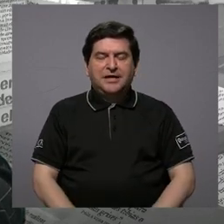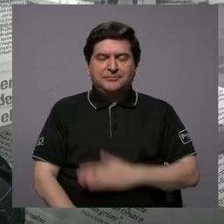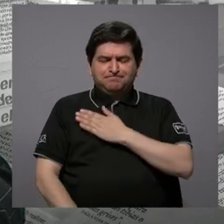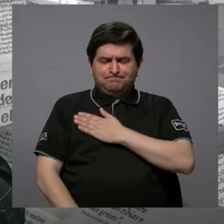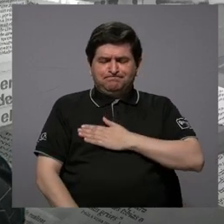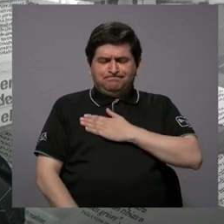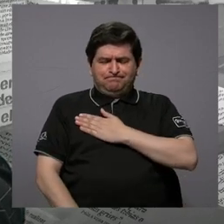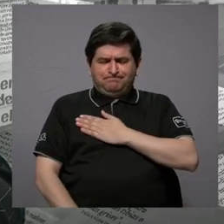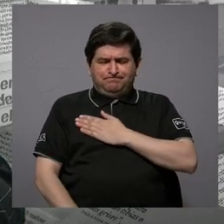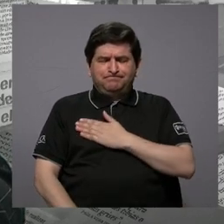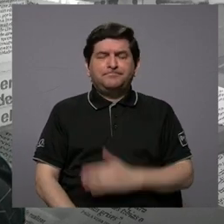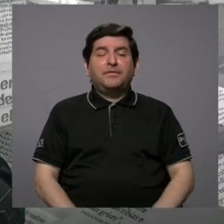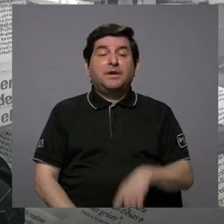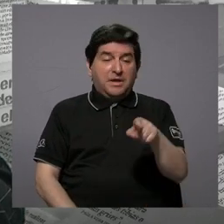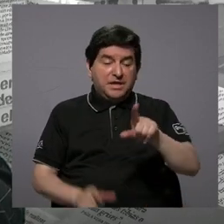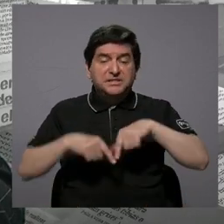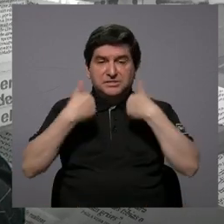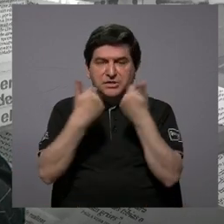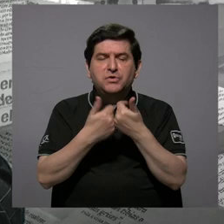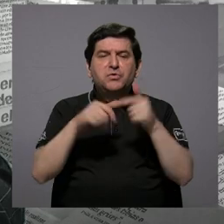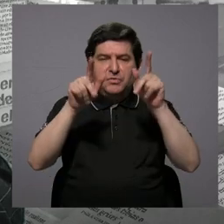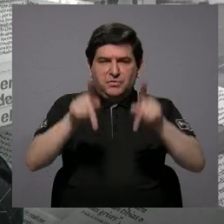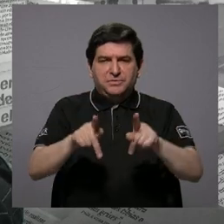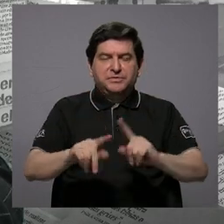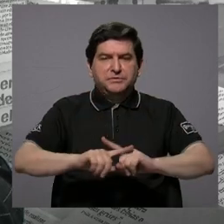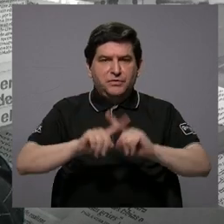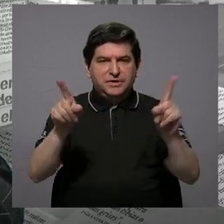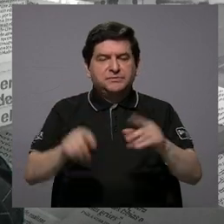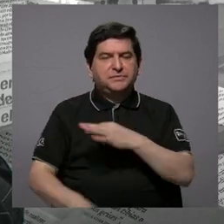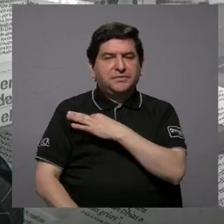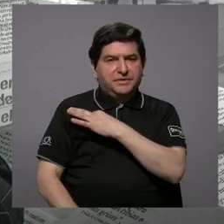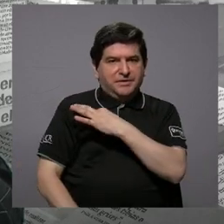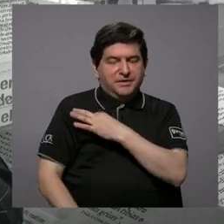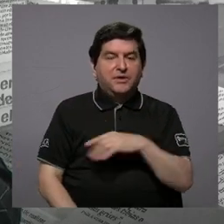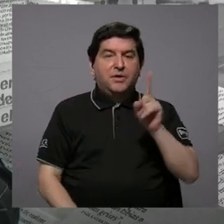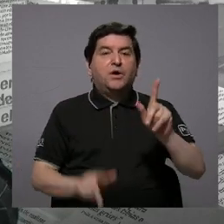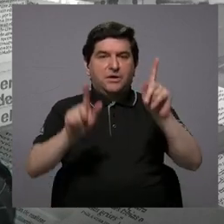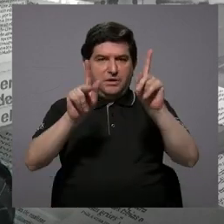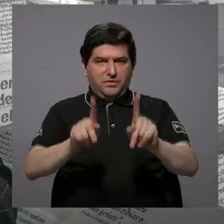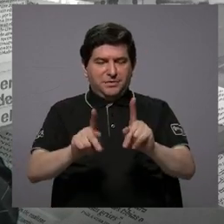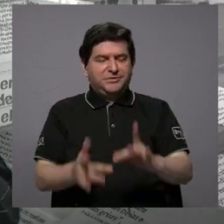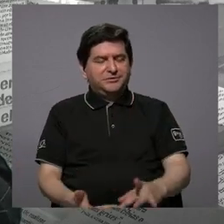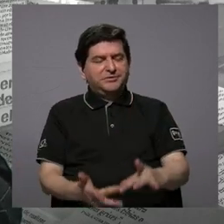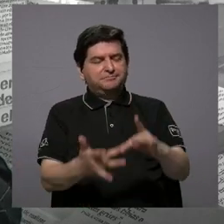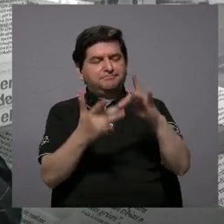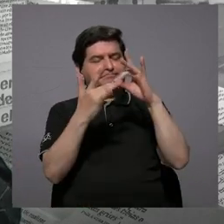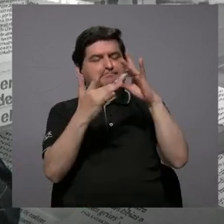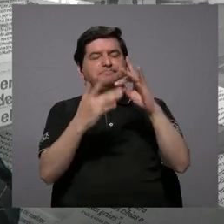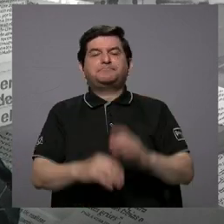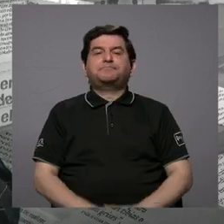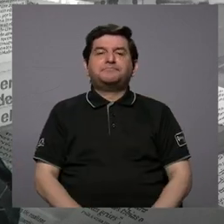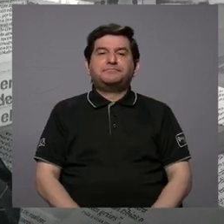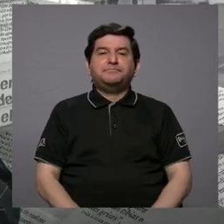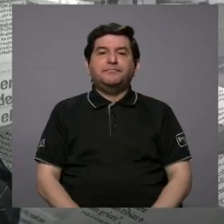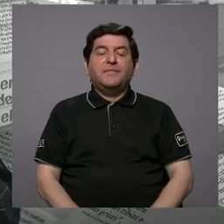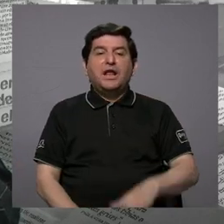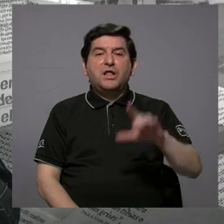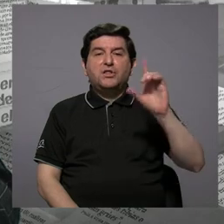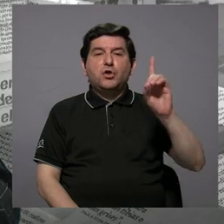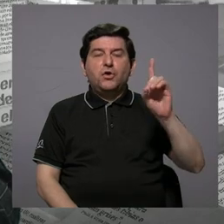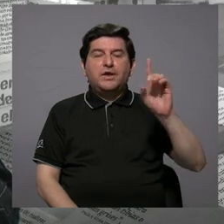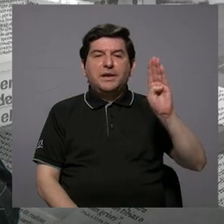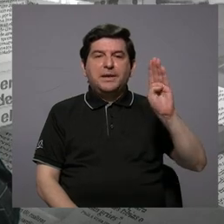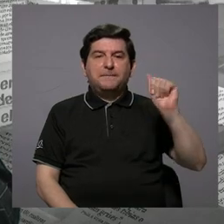disculpado con este grupo de personas, pero aquí invitamos a alguien especial, es Dorin